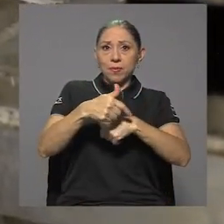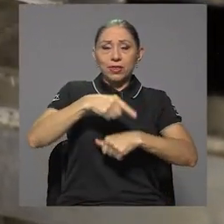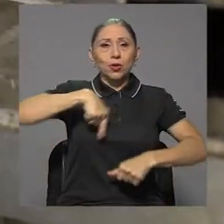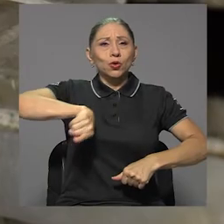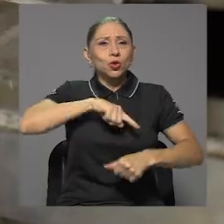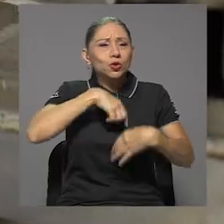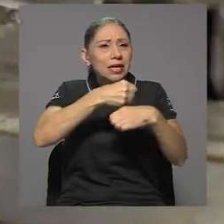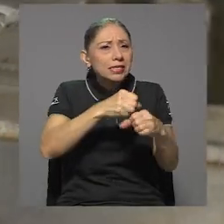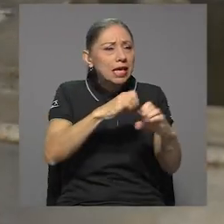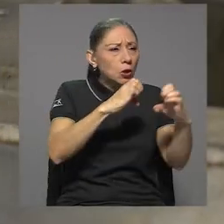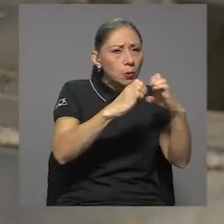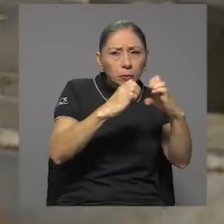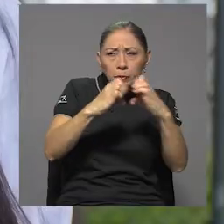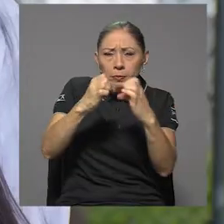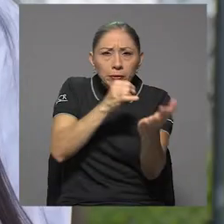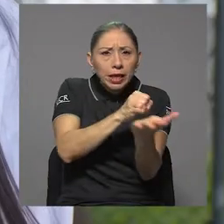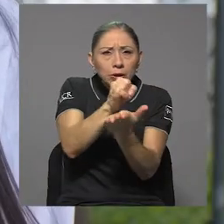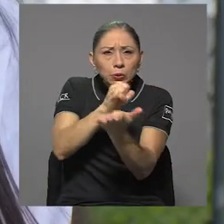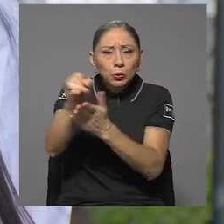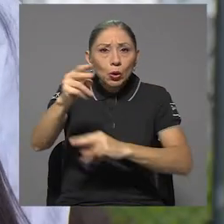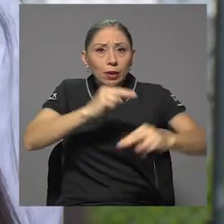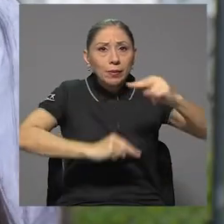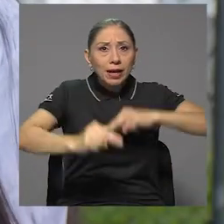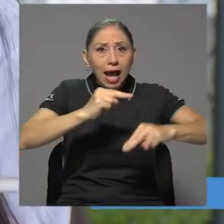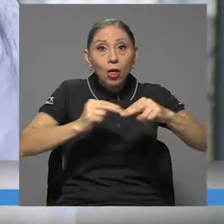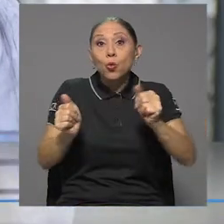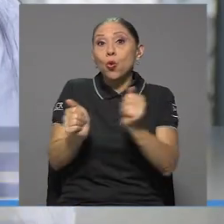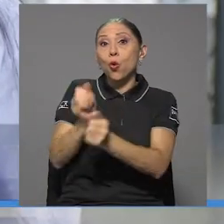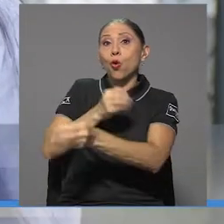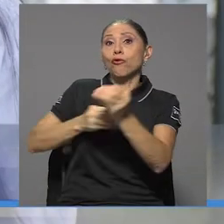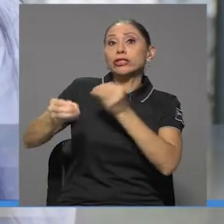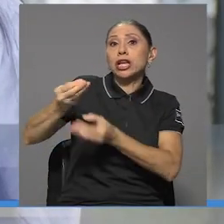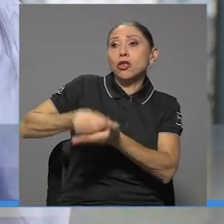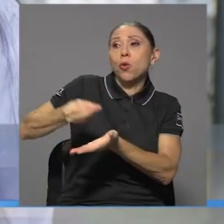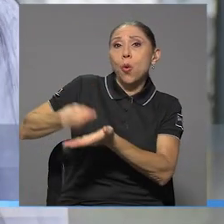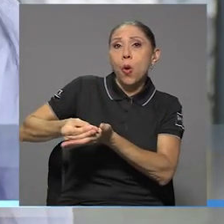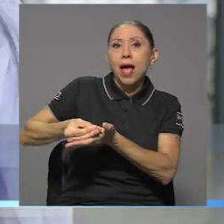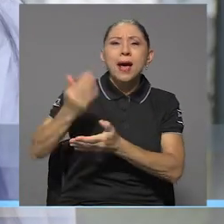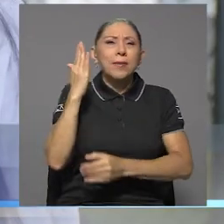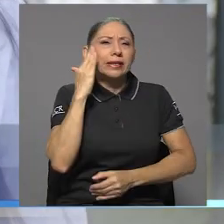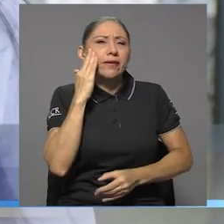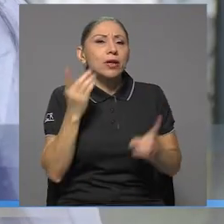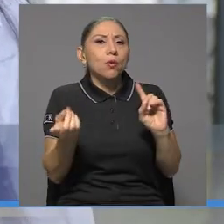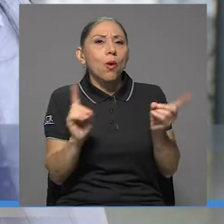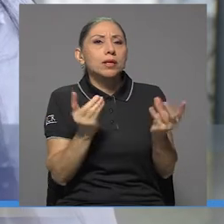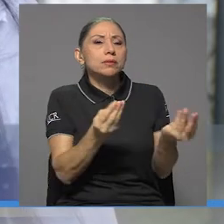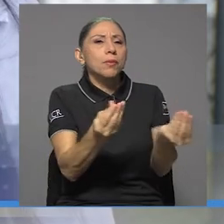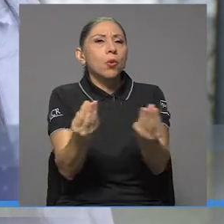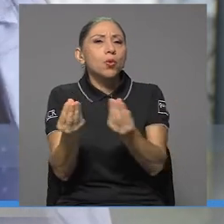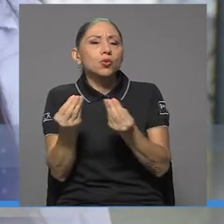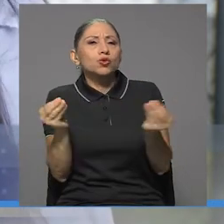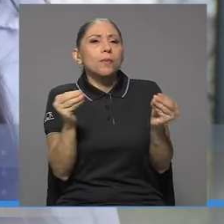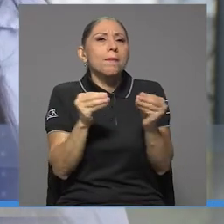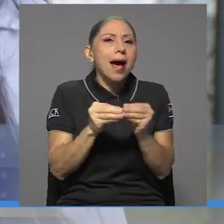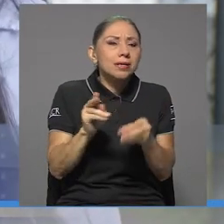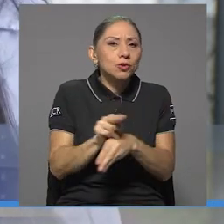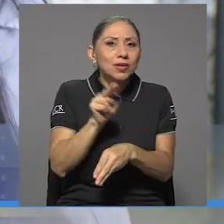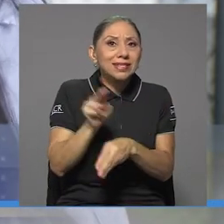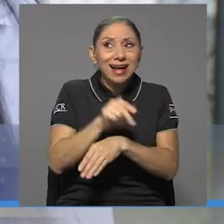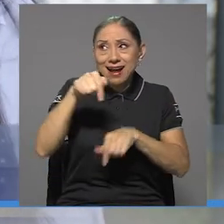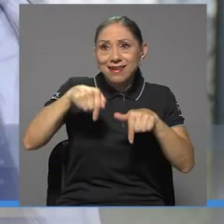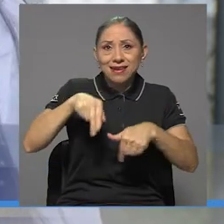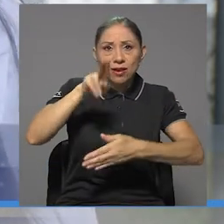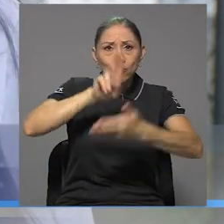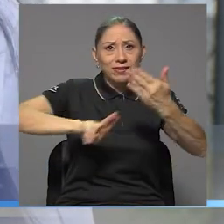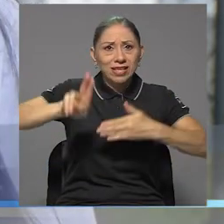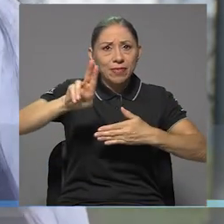realizando el estudio de mercado junto con la Oficina de Suministros para determinar qué productos son los que más se utilizan en la universidad